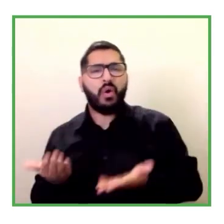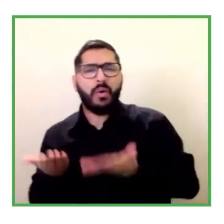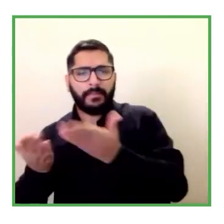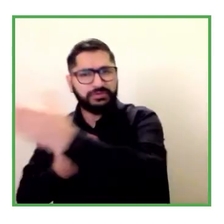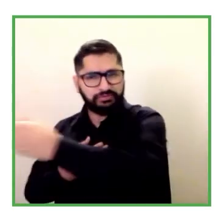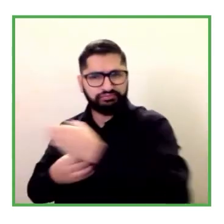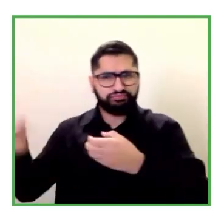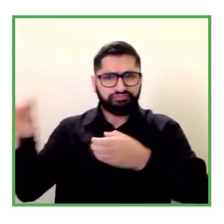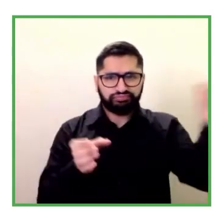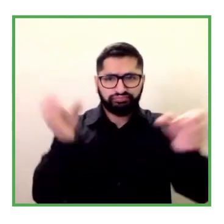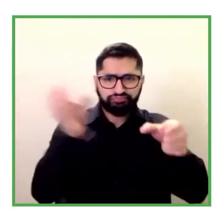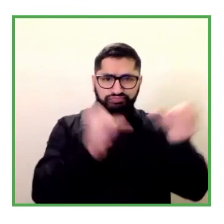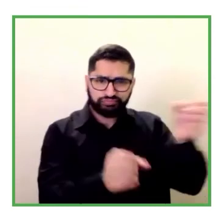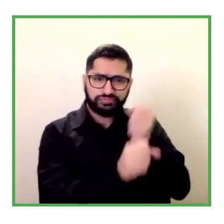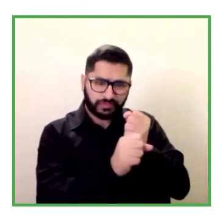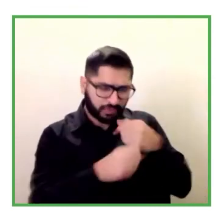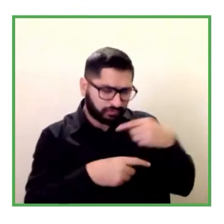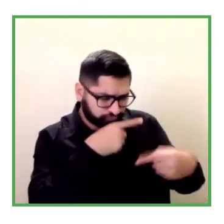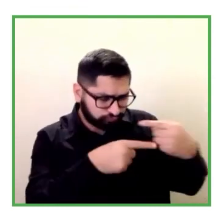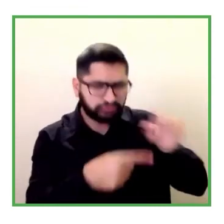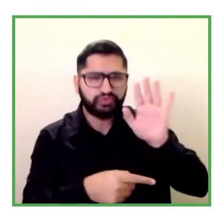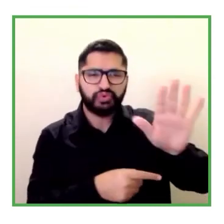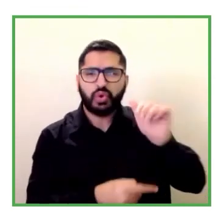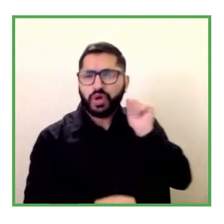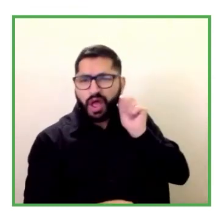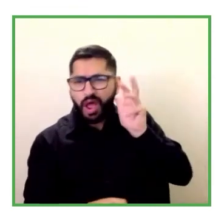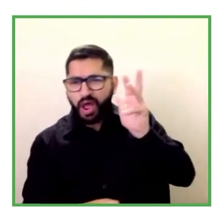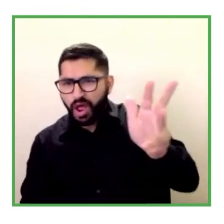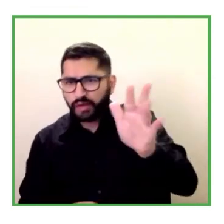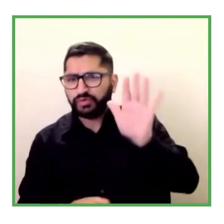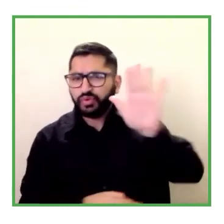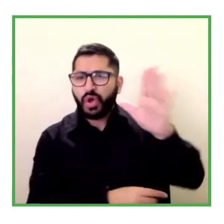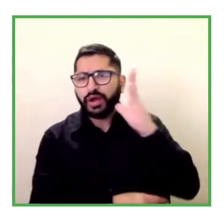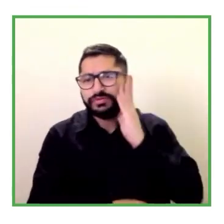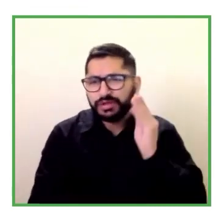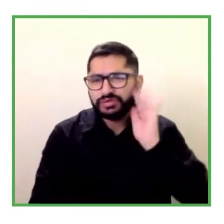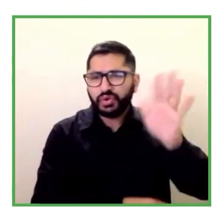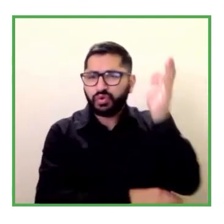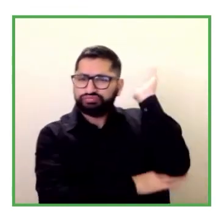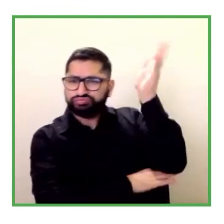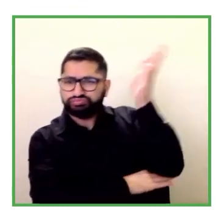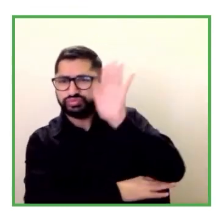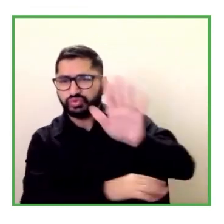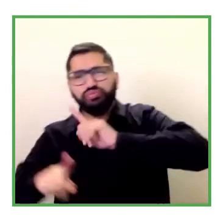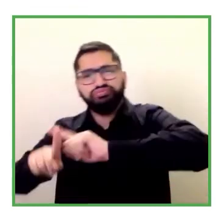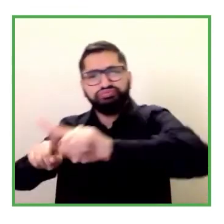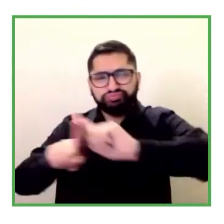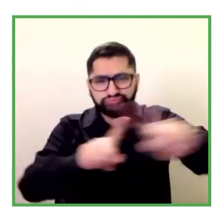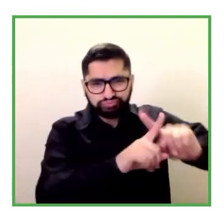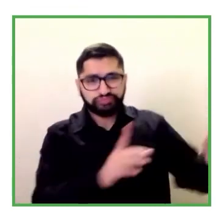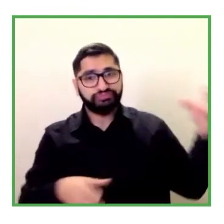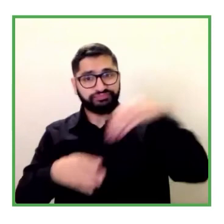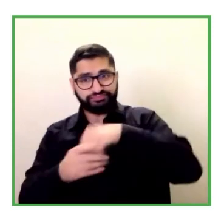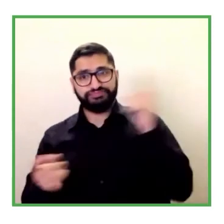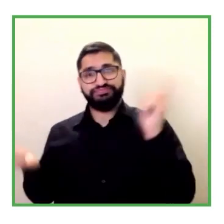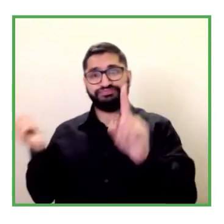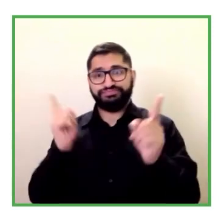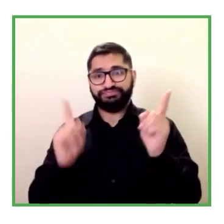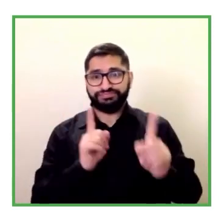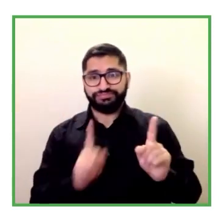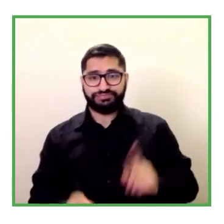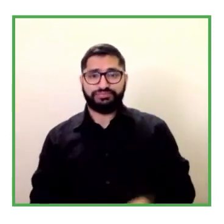como lo decíamos en la presentación tanto yo como mis otros colegas aquí presentes no implica solamente